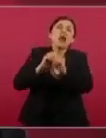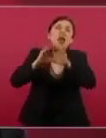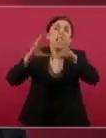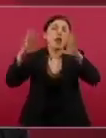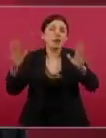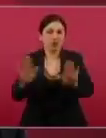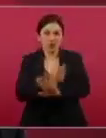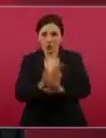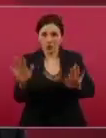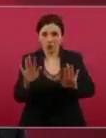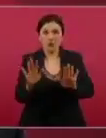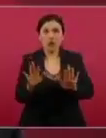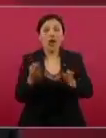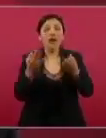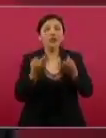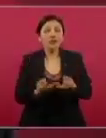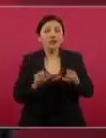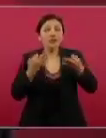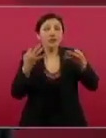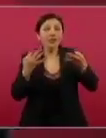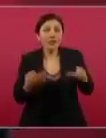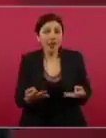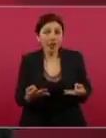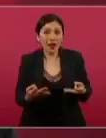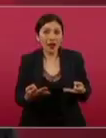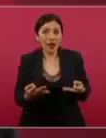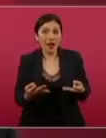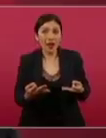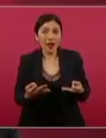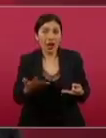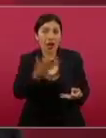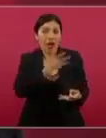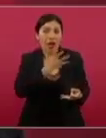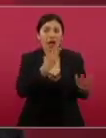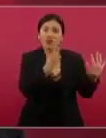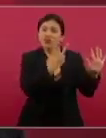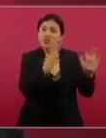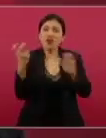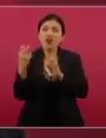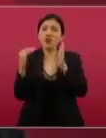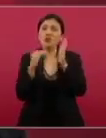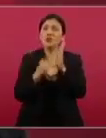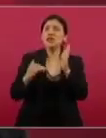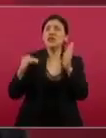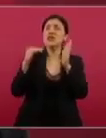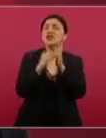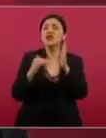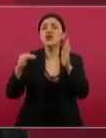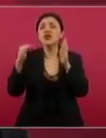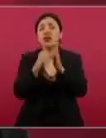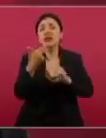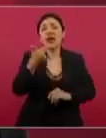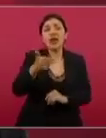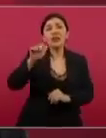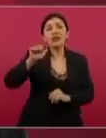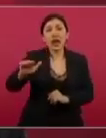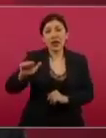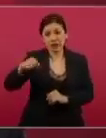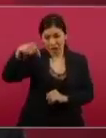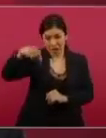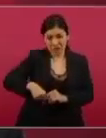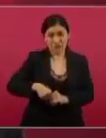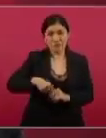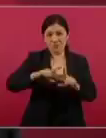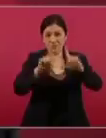La tierra son 200 millones de hectáreas en el país